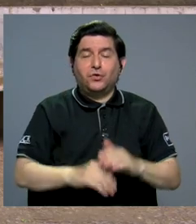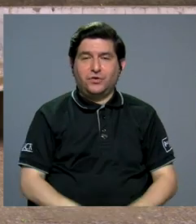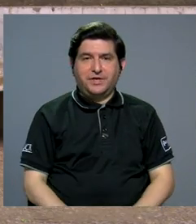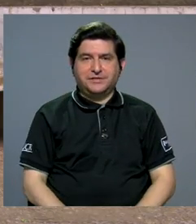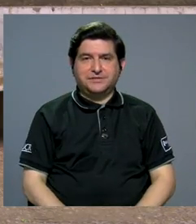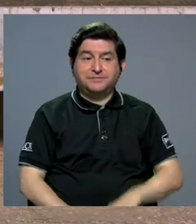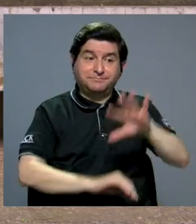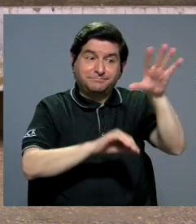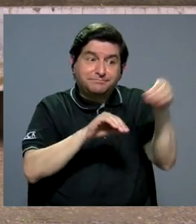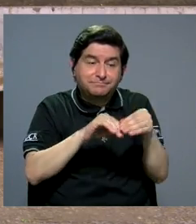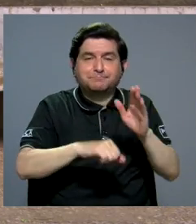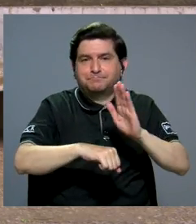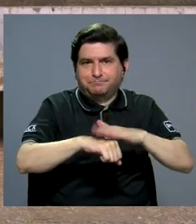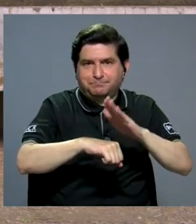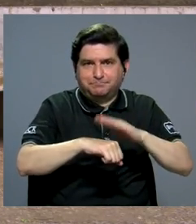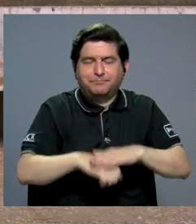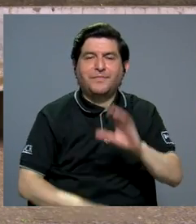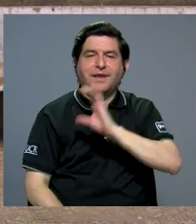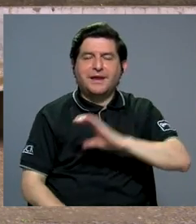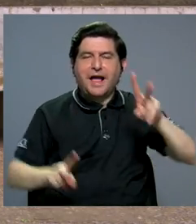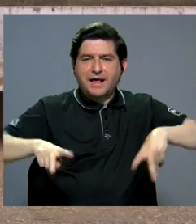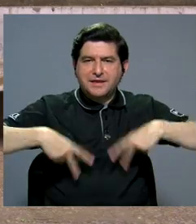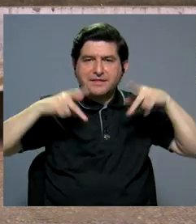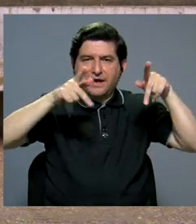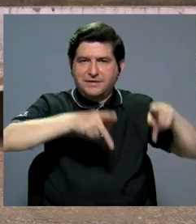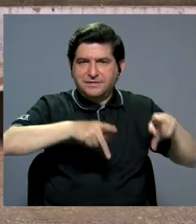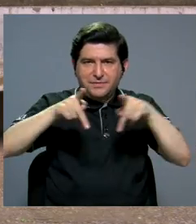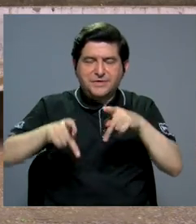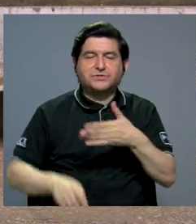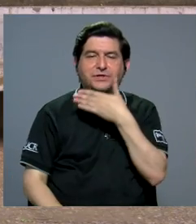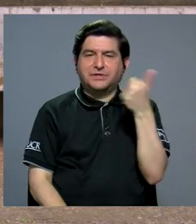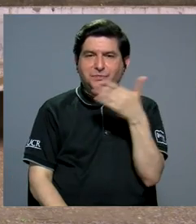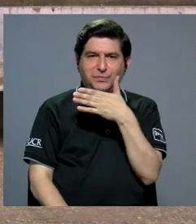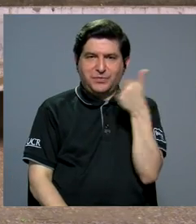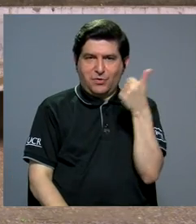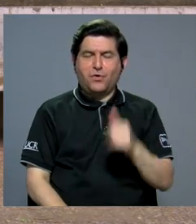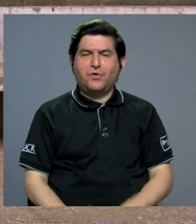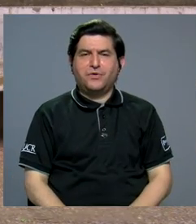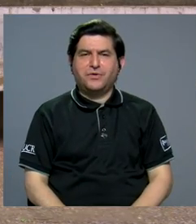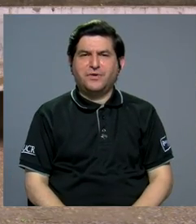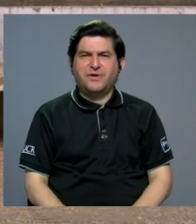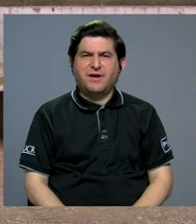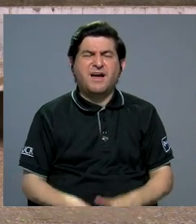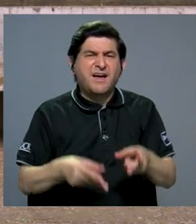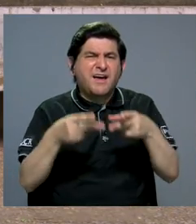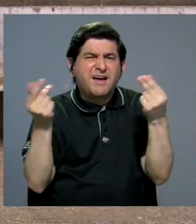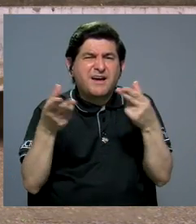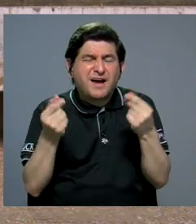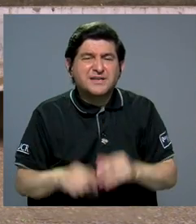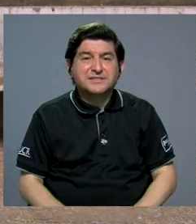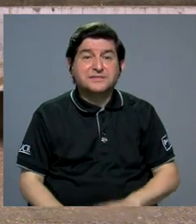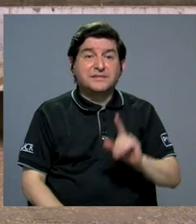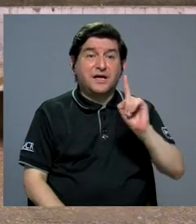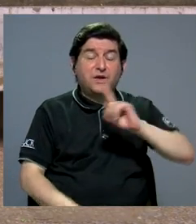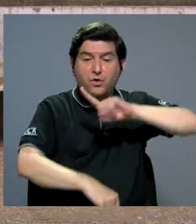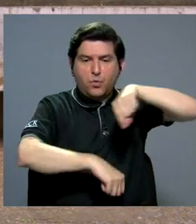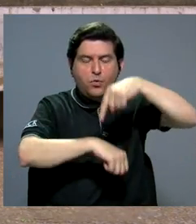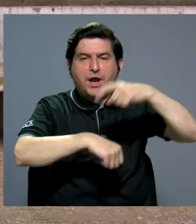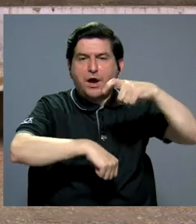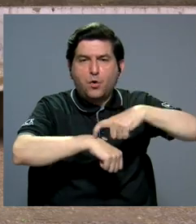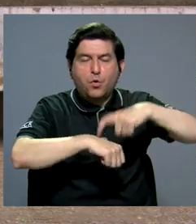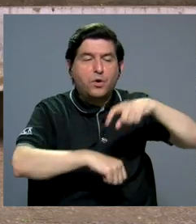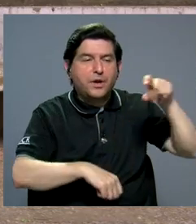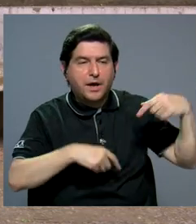Y por otro lado, permitiría que la calidad de vida de los ciudadanos mejorara, porque en lugar de gastarse un enorme tiempo en